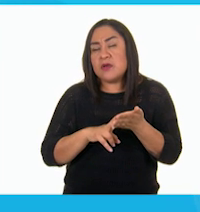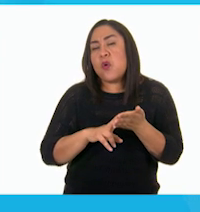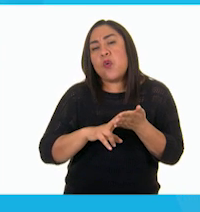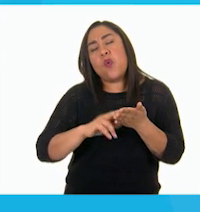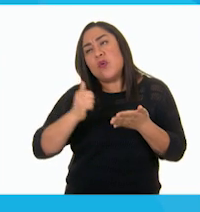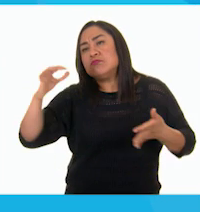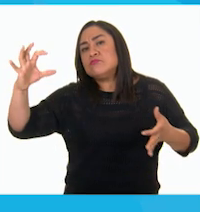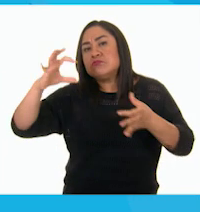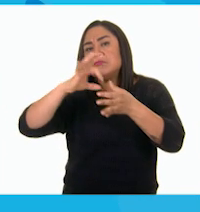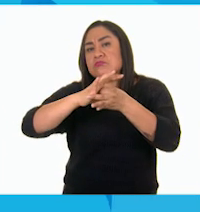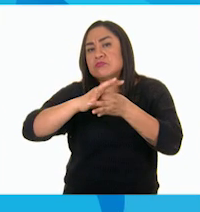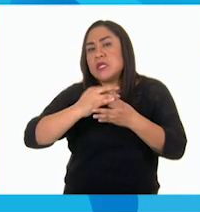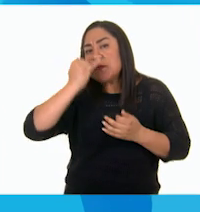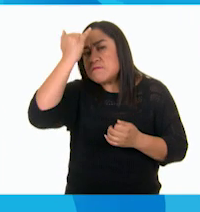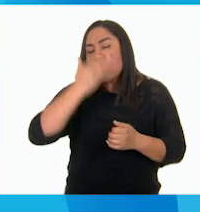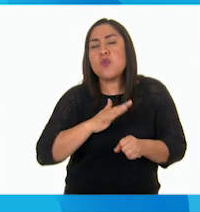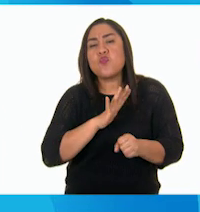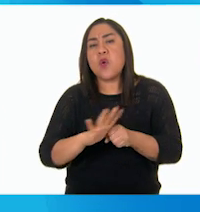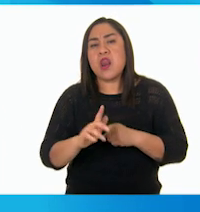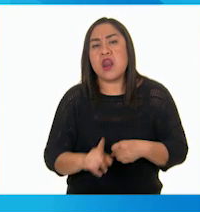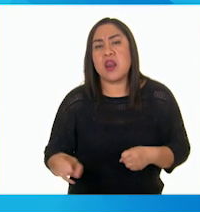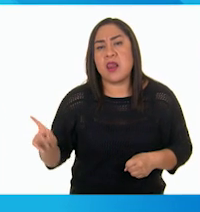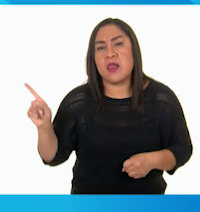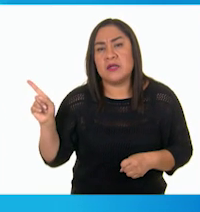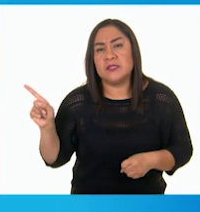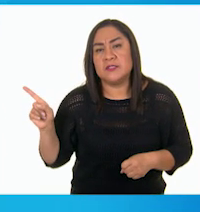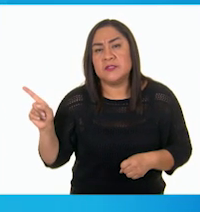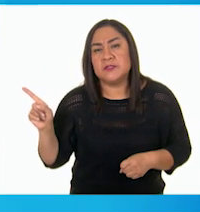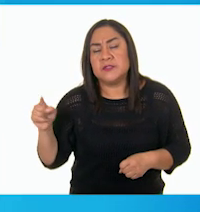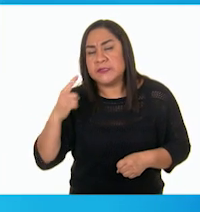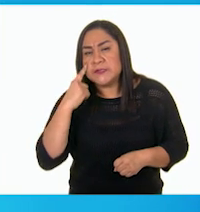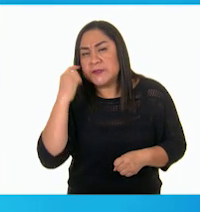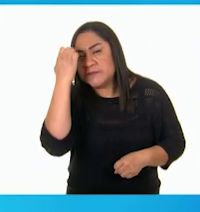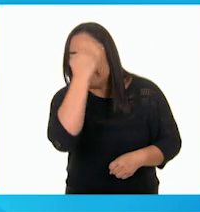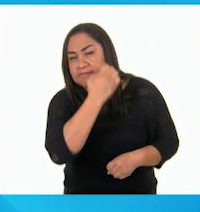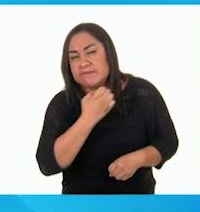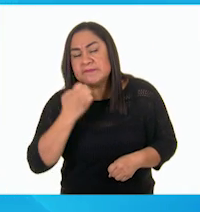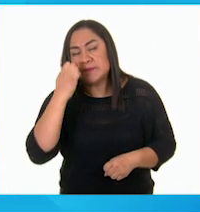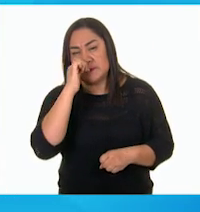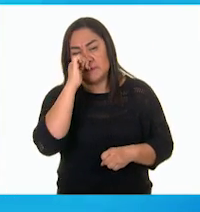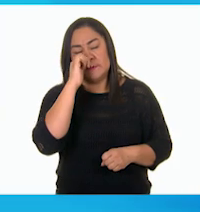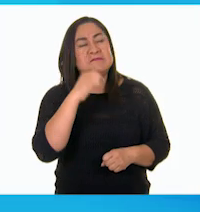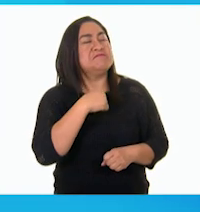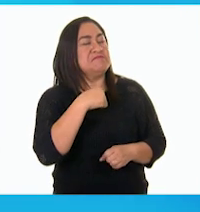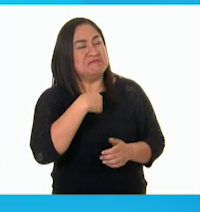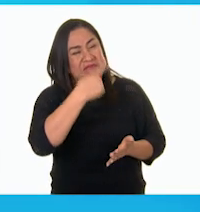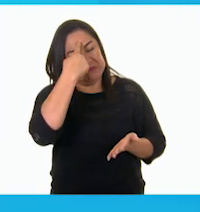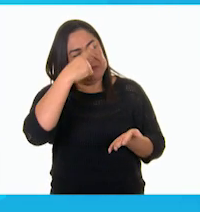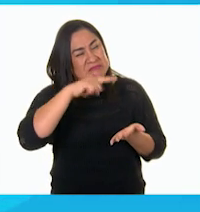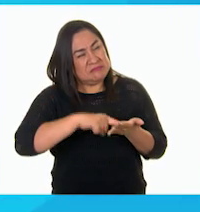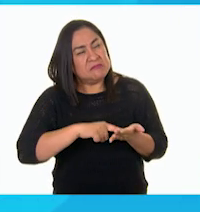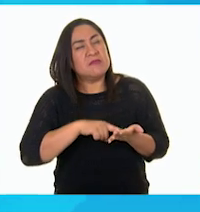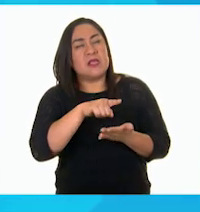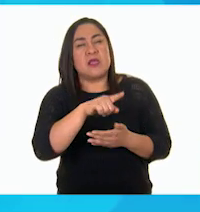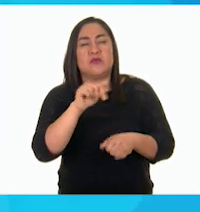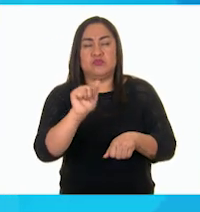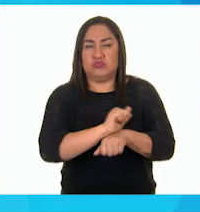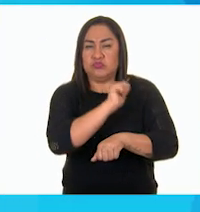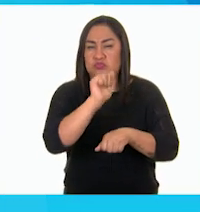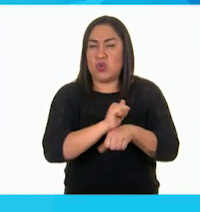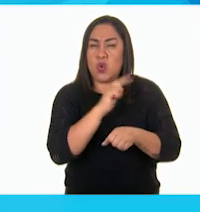relacionamos? A ver, analicemos bien. Yo creo que por el color del carro